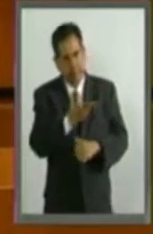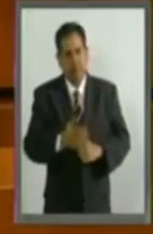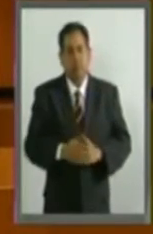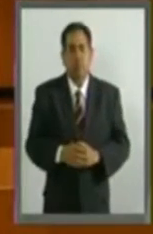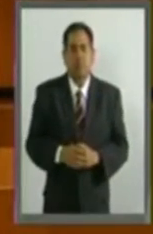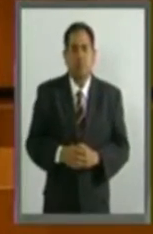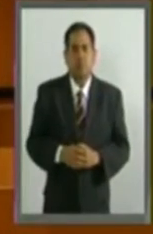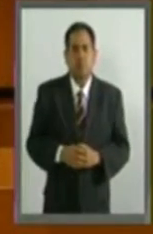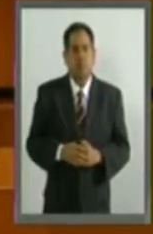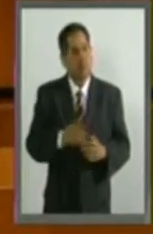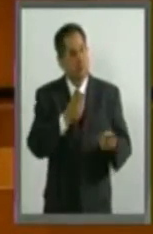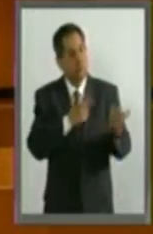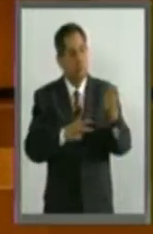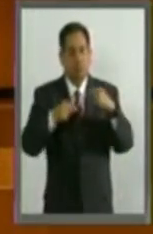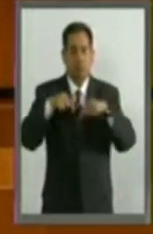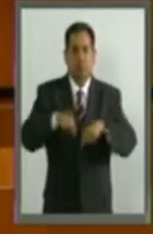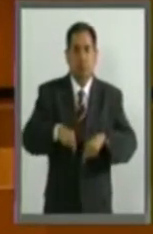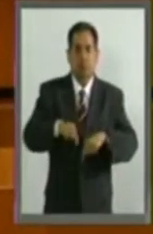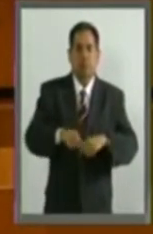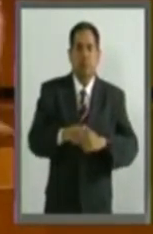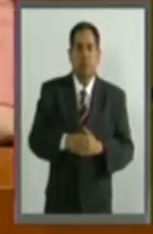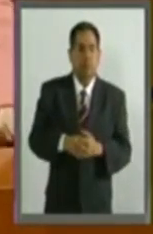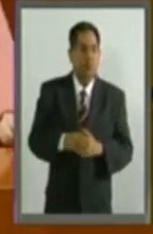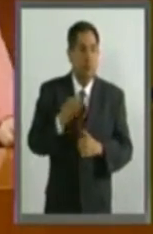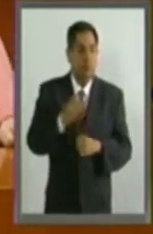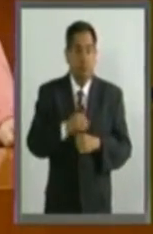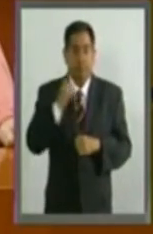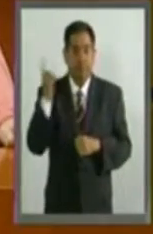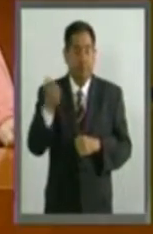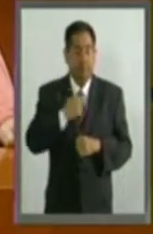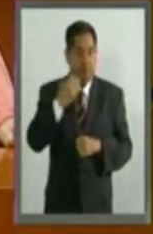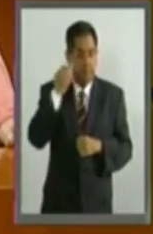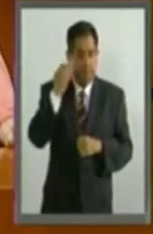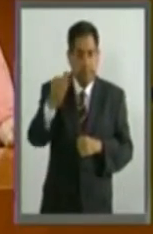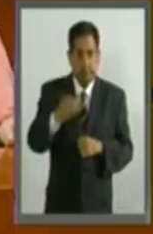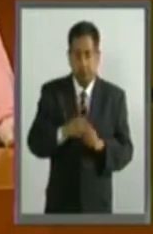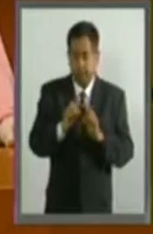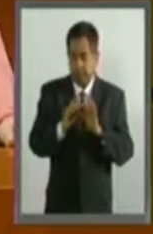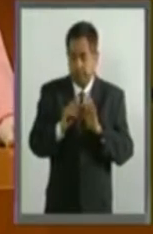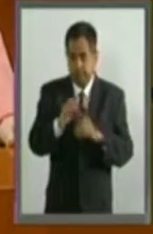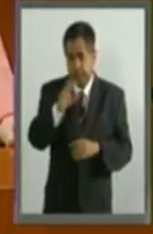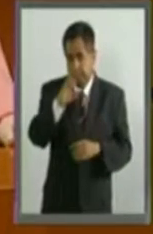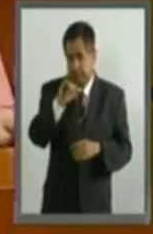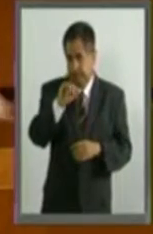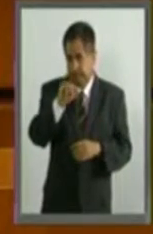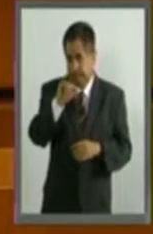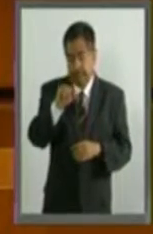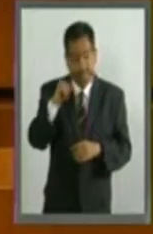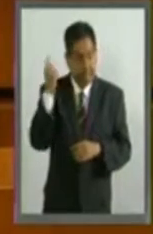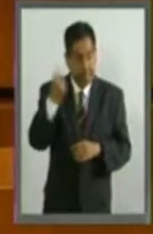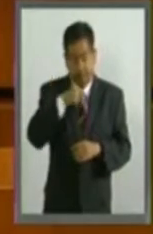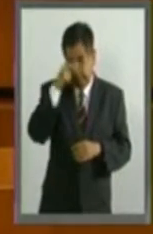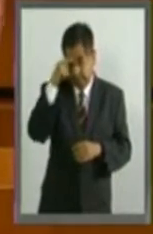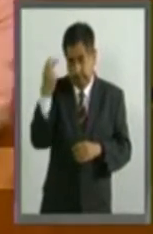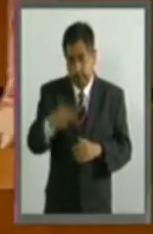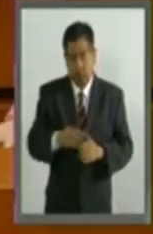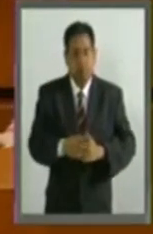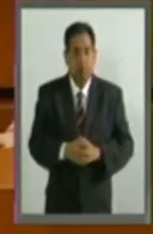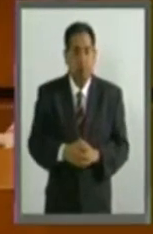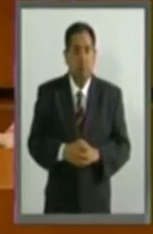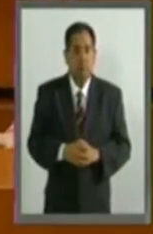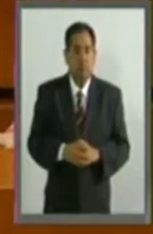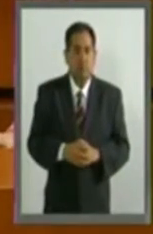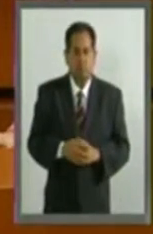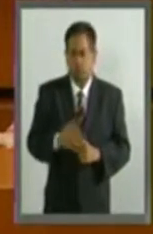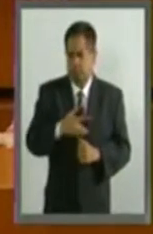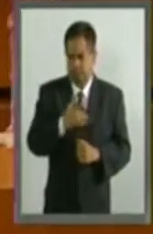Viene usted en un momento crítico para el país. Yo creo, estoy